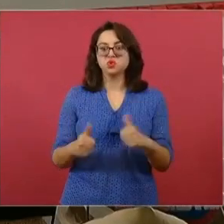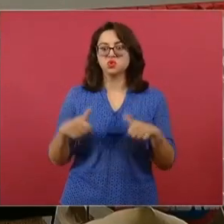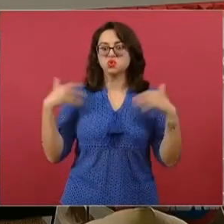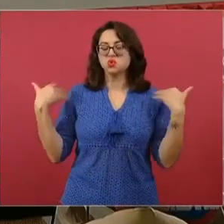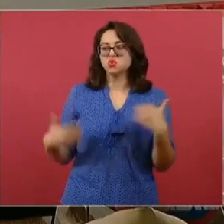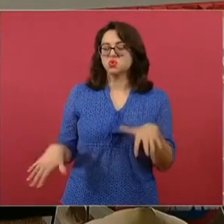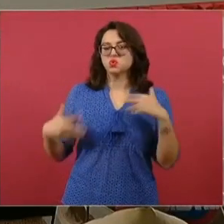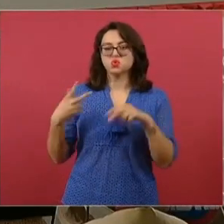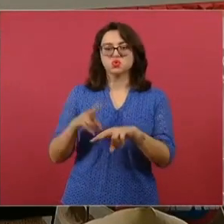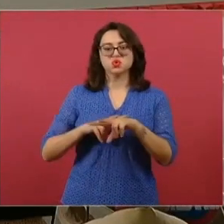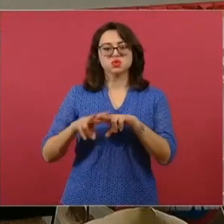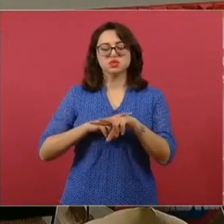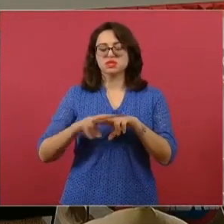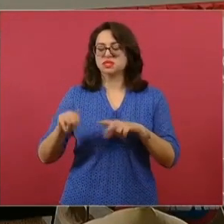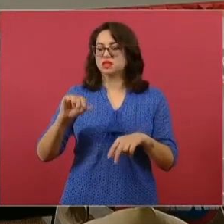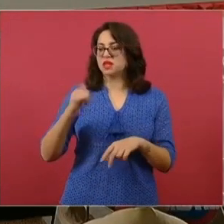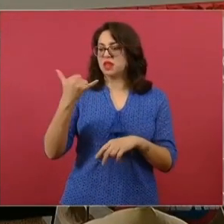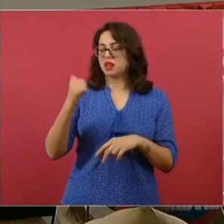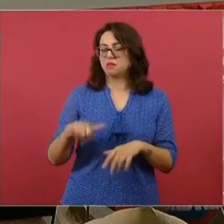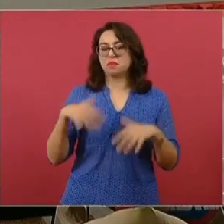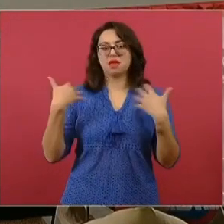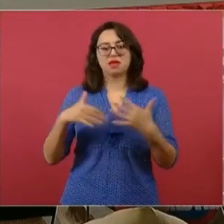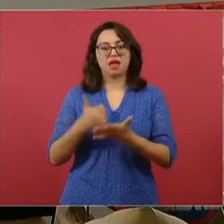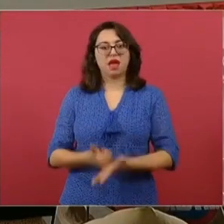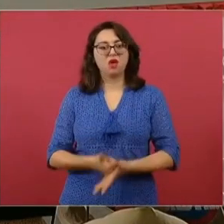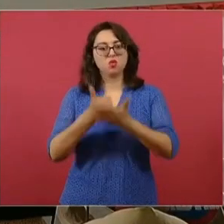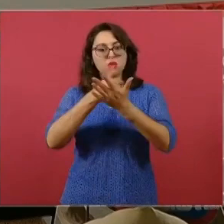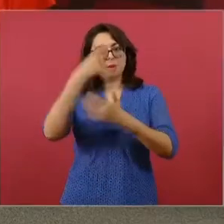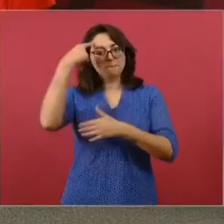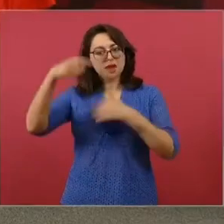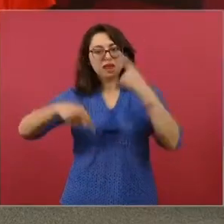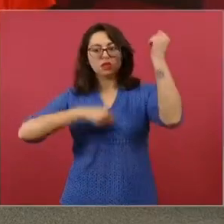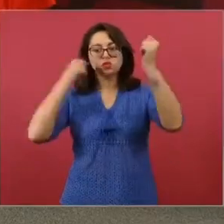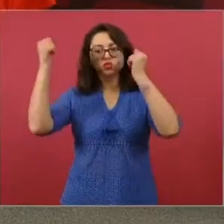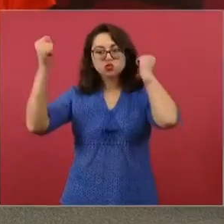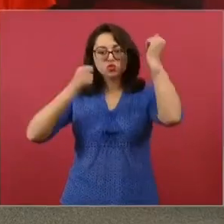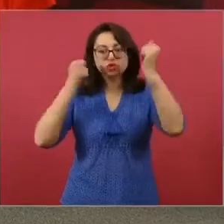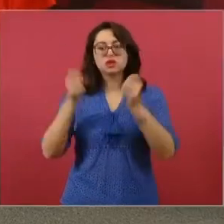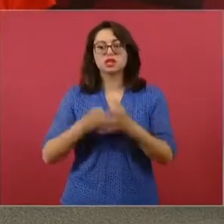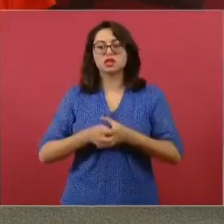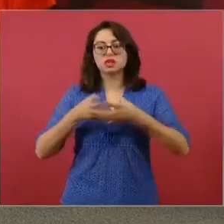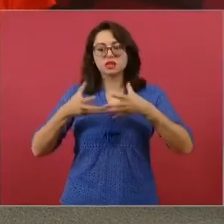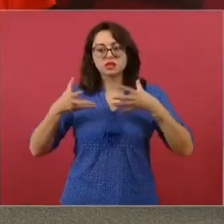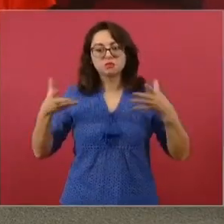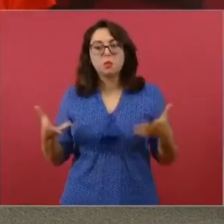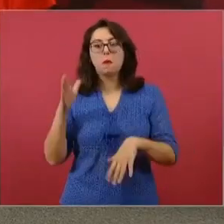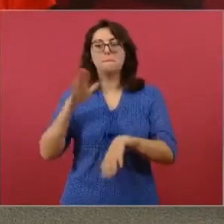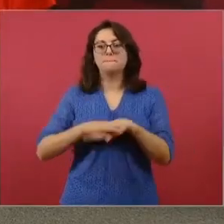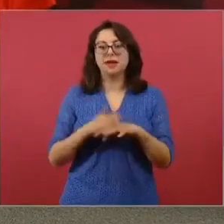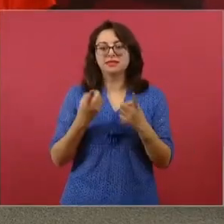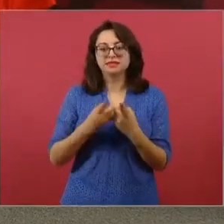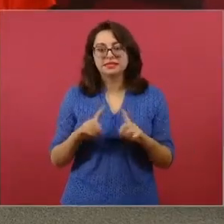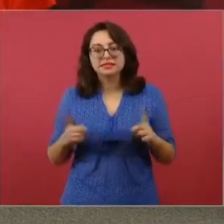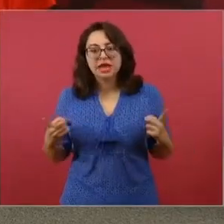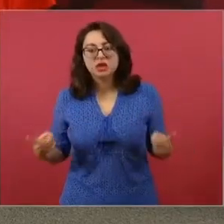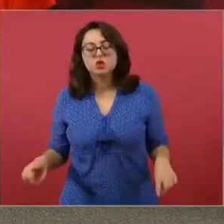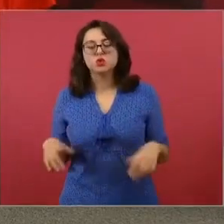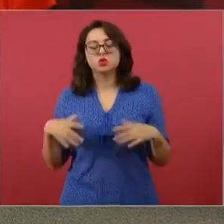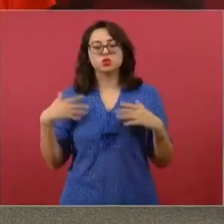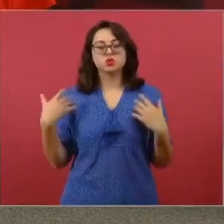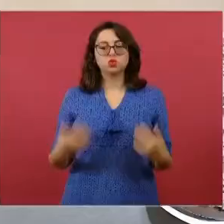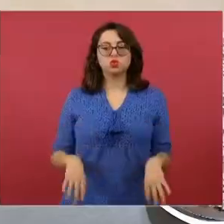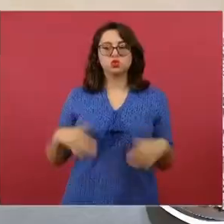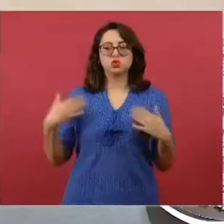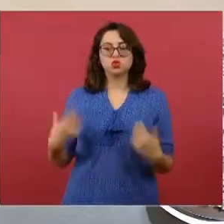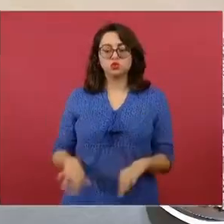del Tren Maya, será un fabuloso multiplicador del turismo que nos propone un potencial de desarrollo incalculable, pero esta